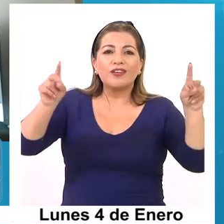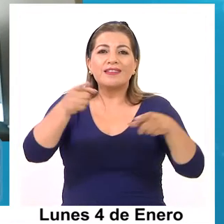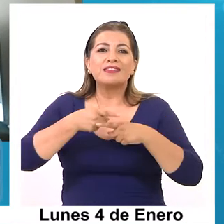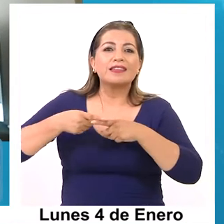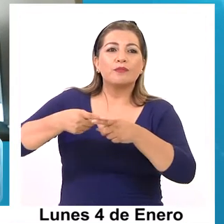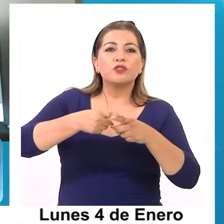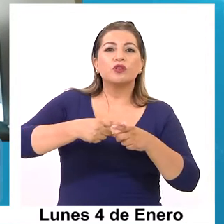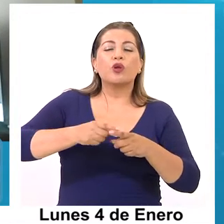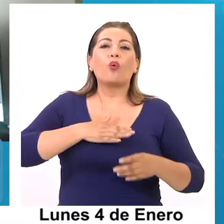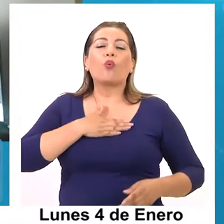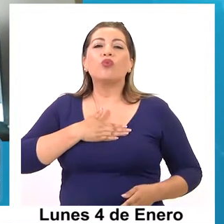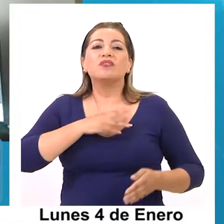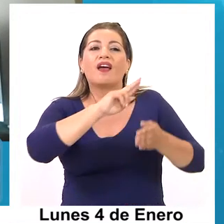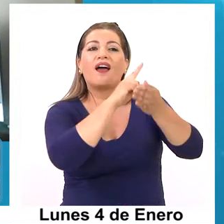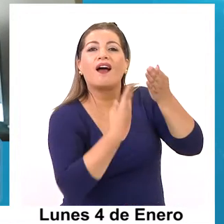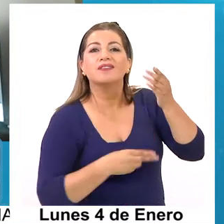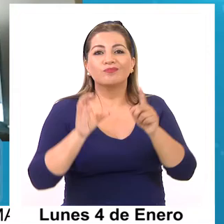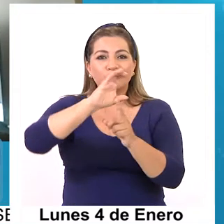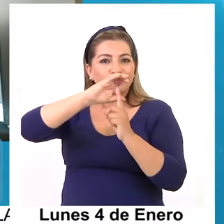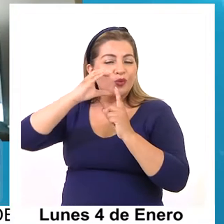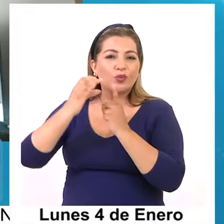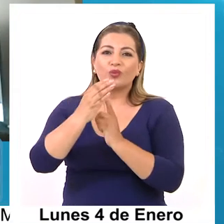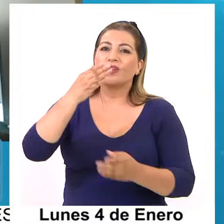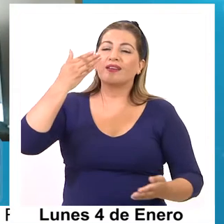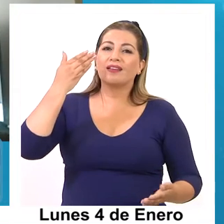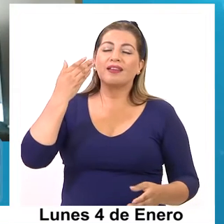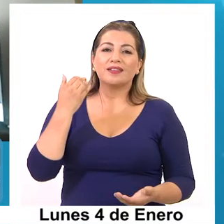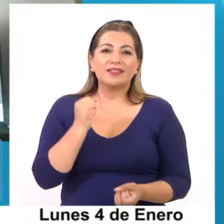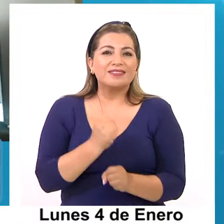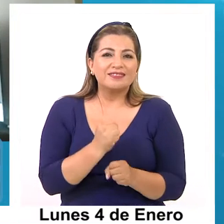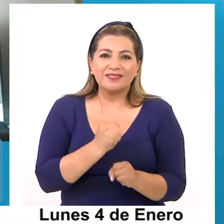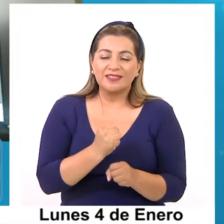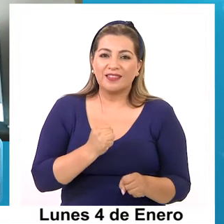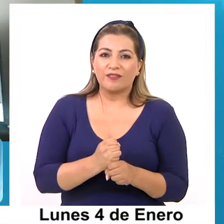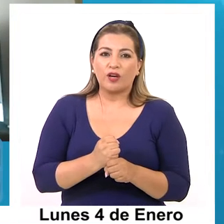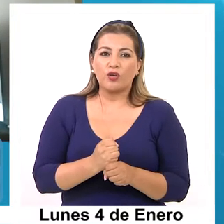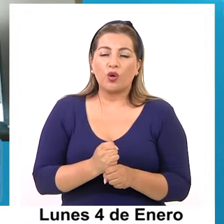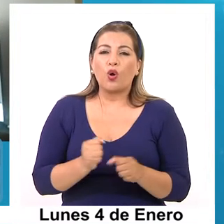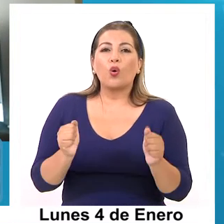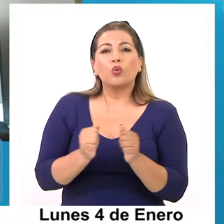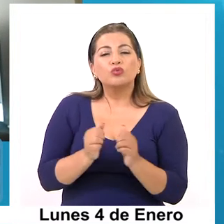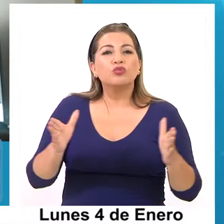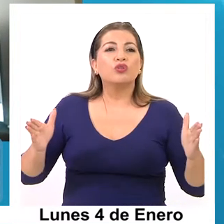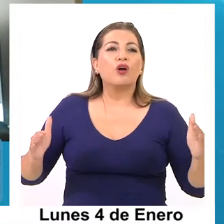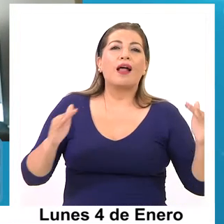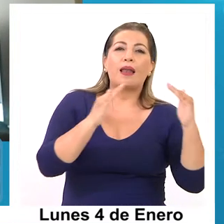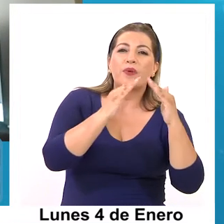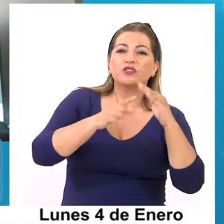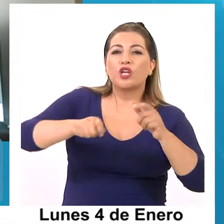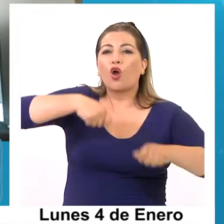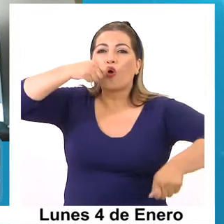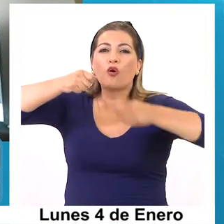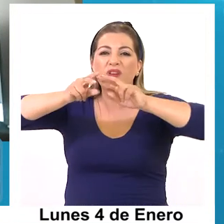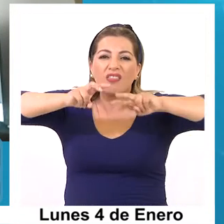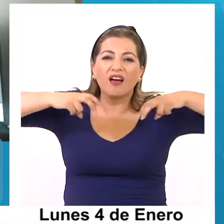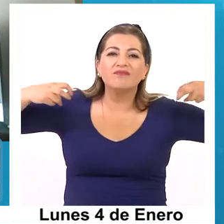del mundo del arte, la cultura, del trabajo, digamos, con la población, las bollas comunes, etc.